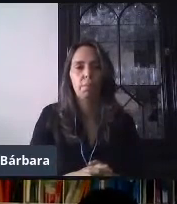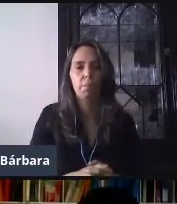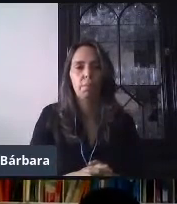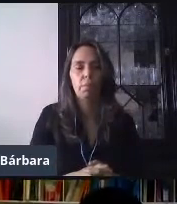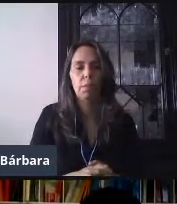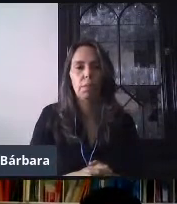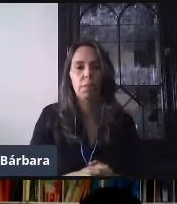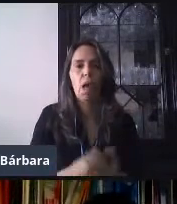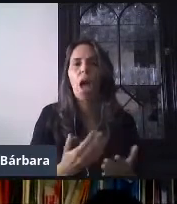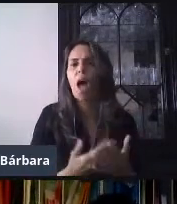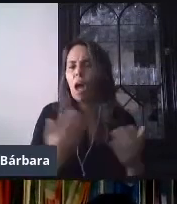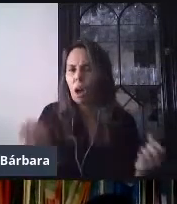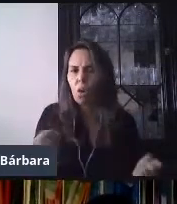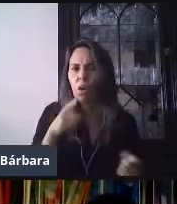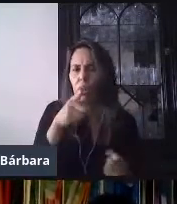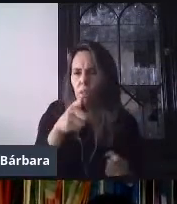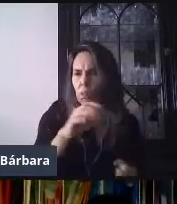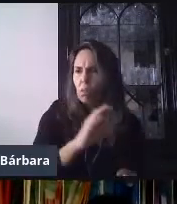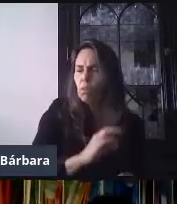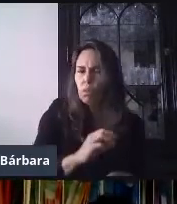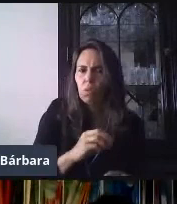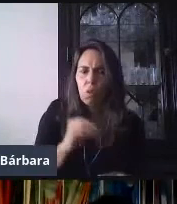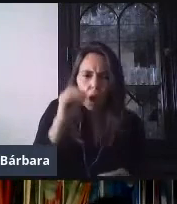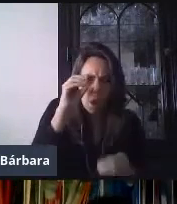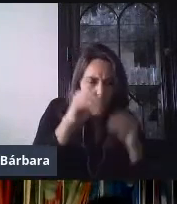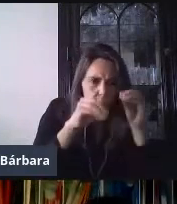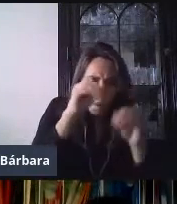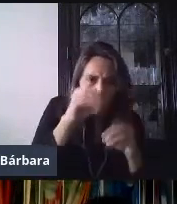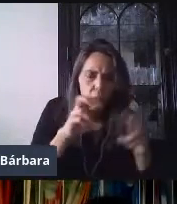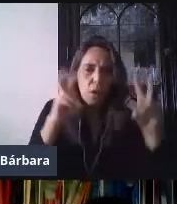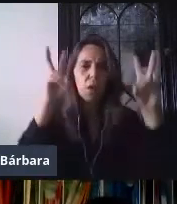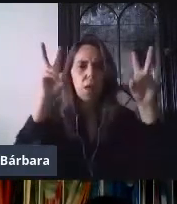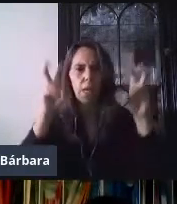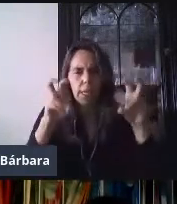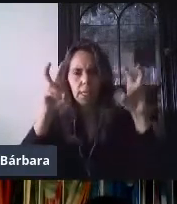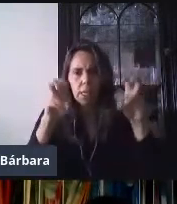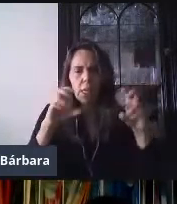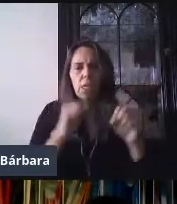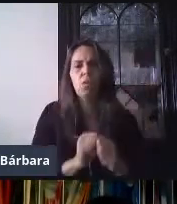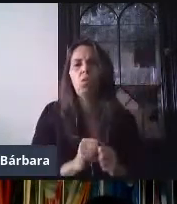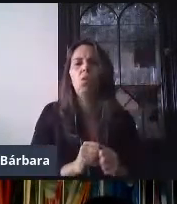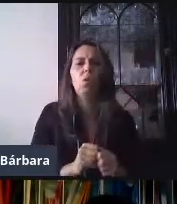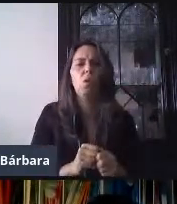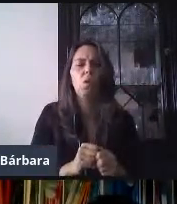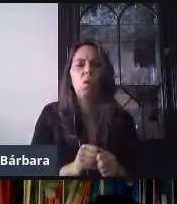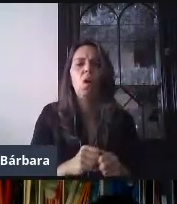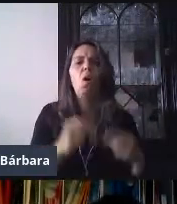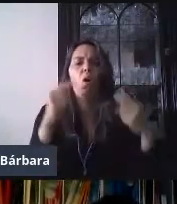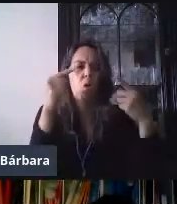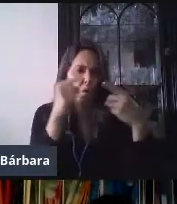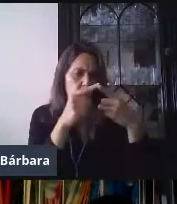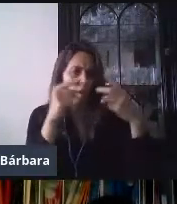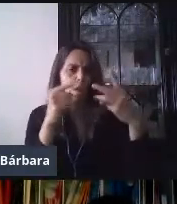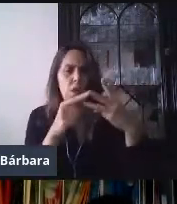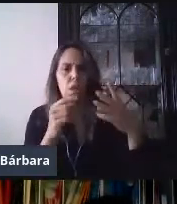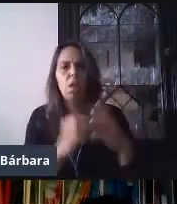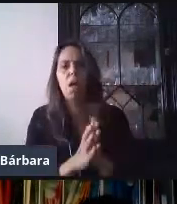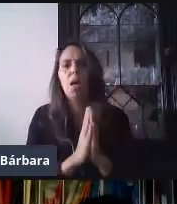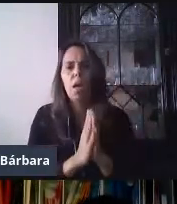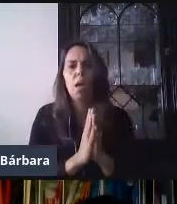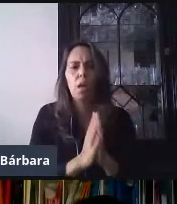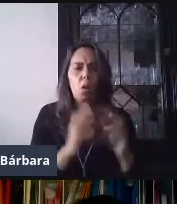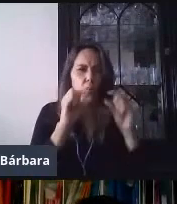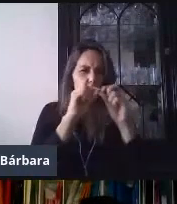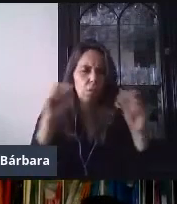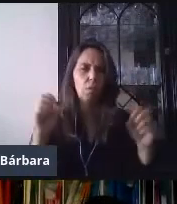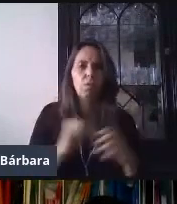el título del cuestionario, las instrucciones previas que deben de tener. A lo mejor, por favor, revisa el contenido detenidamente